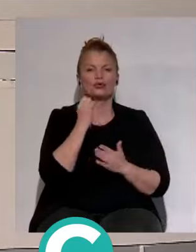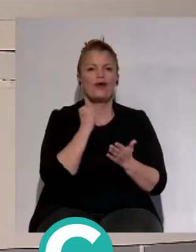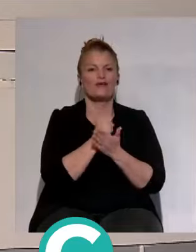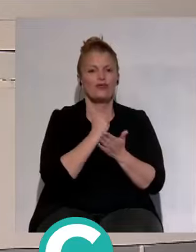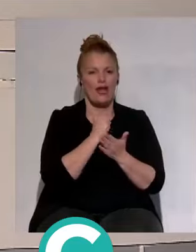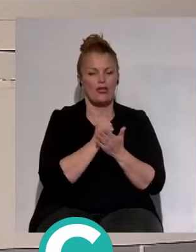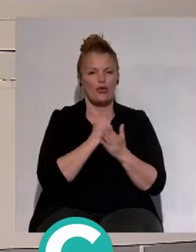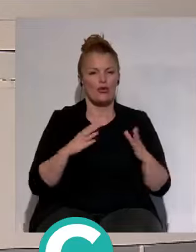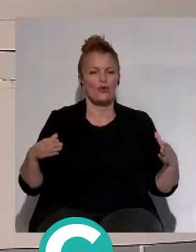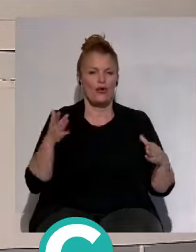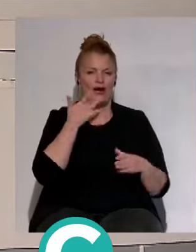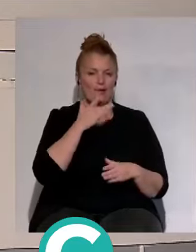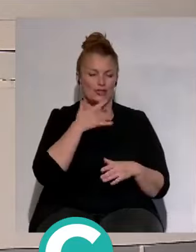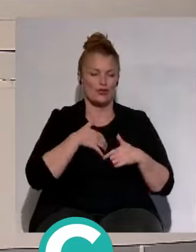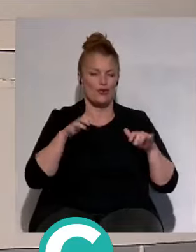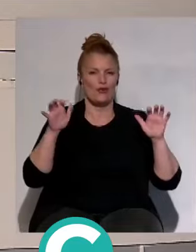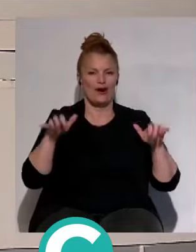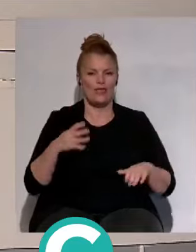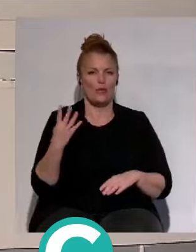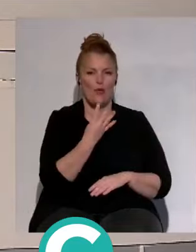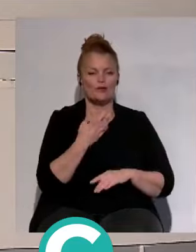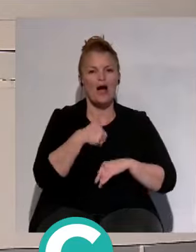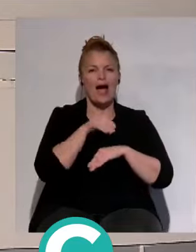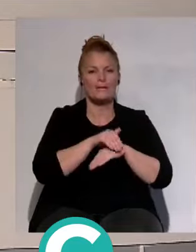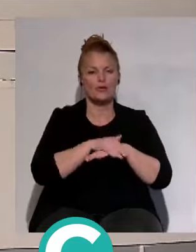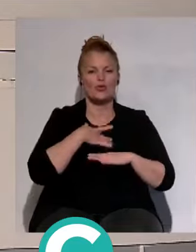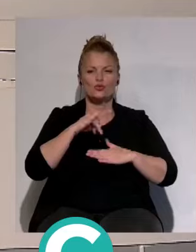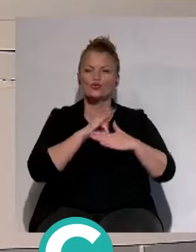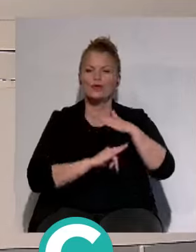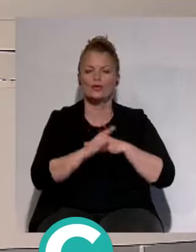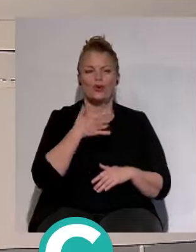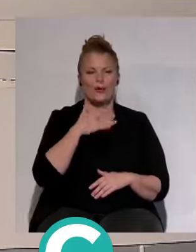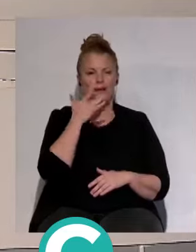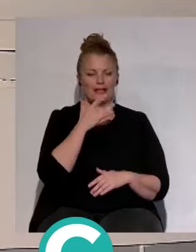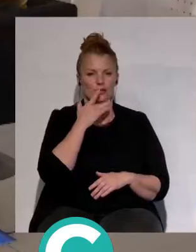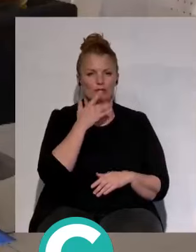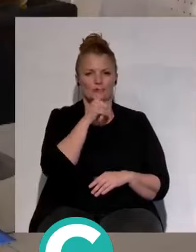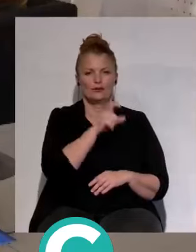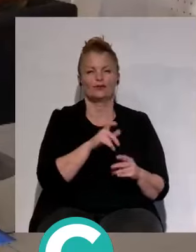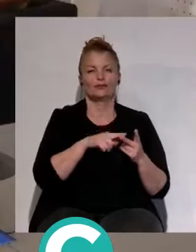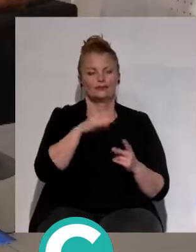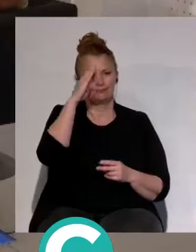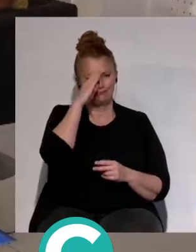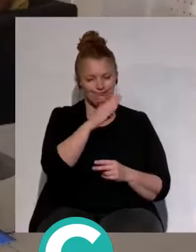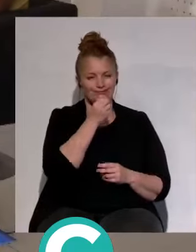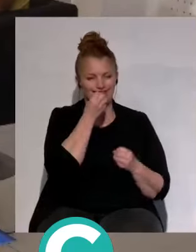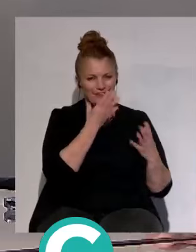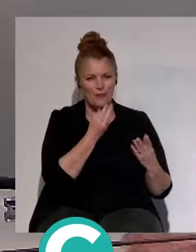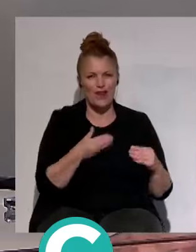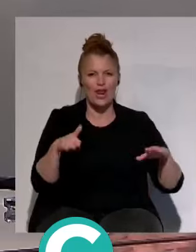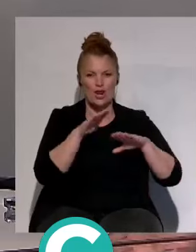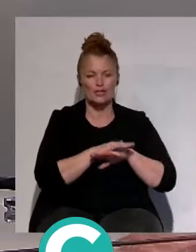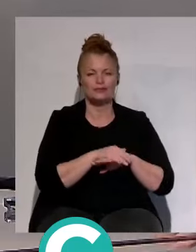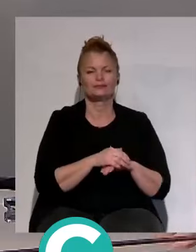conjunto cadista, cuatro buenos amigos habituales en esta mesa del submarino amarillo durante esta temporada. Jesús Suero, muy buenas. ¿Qué tal? Buenas noches.